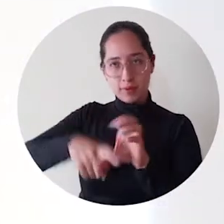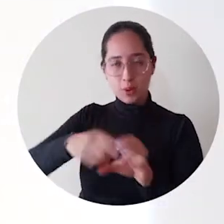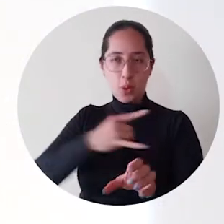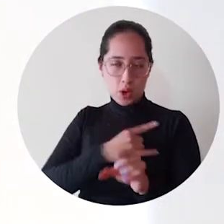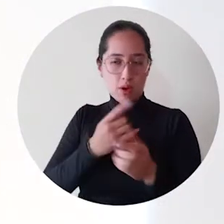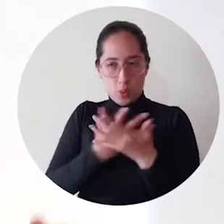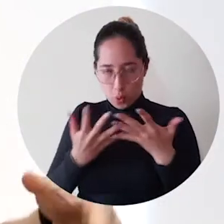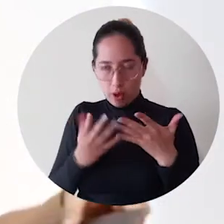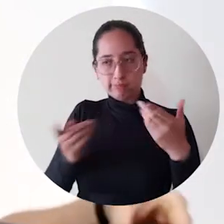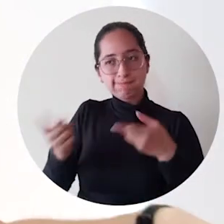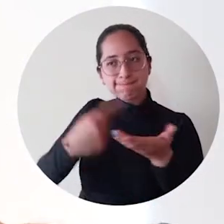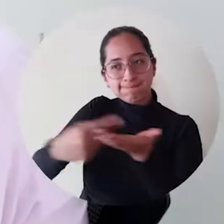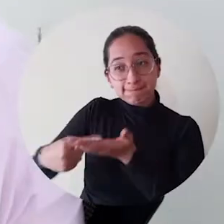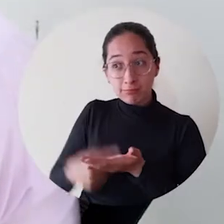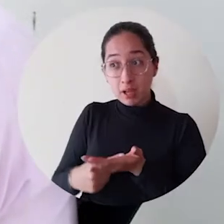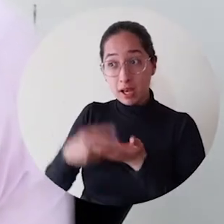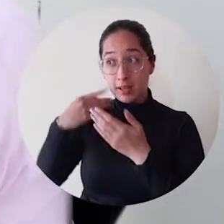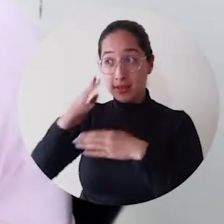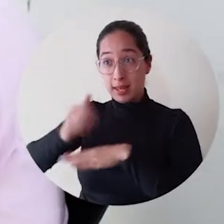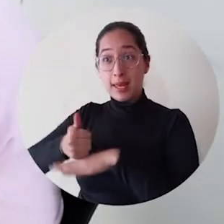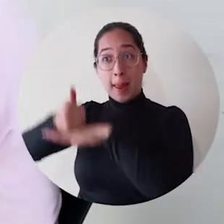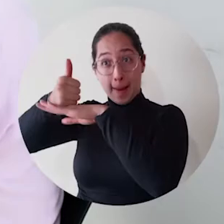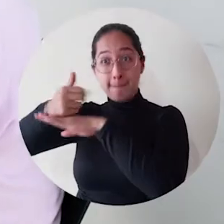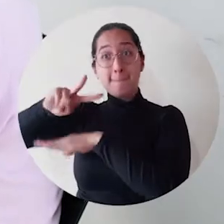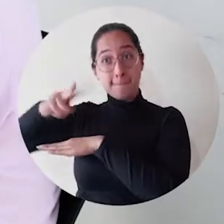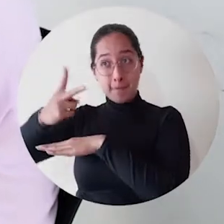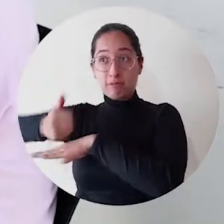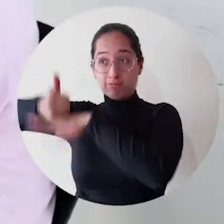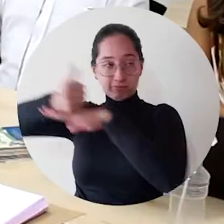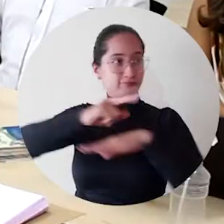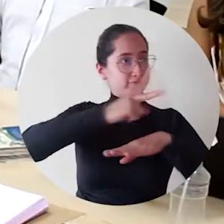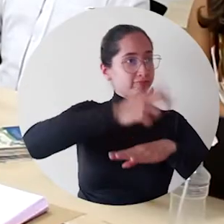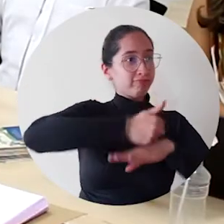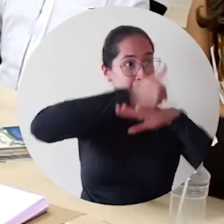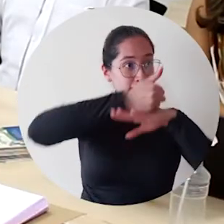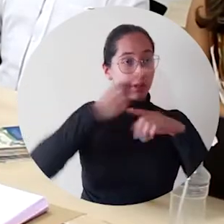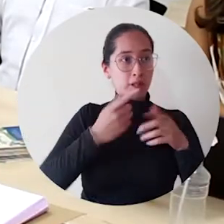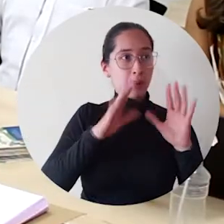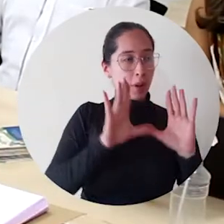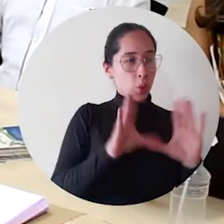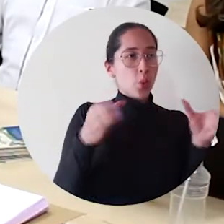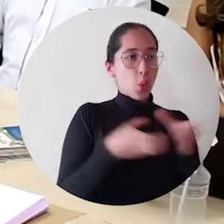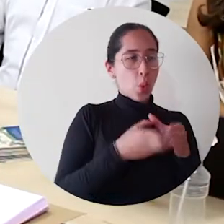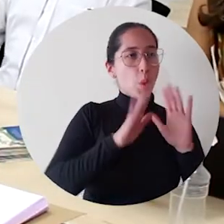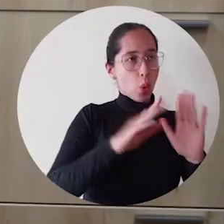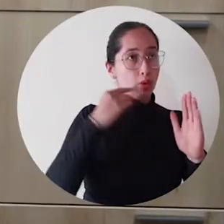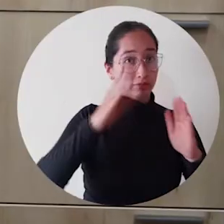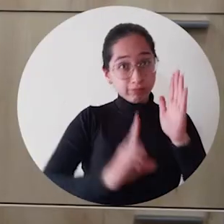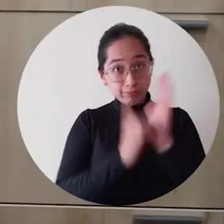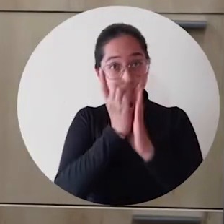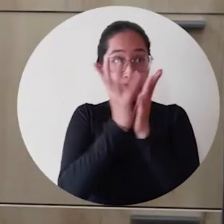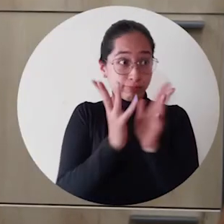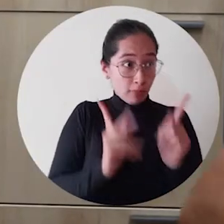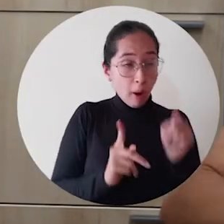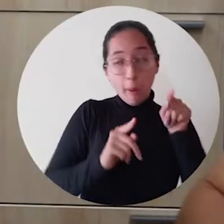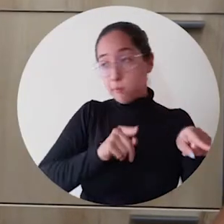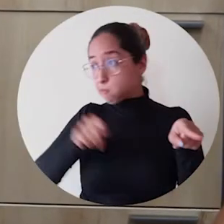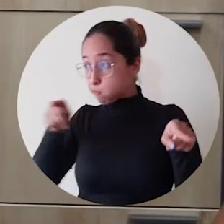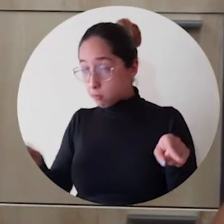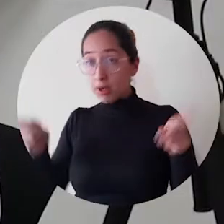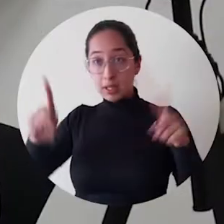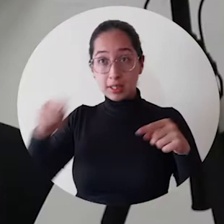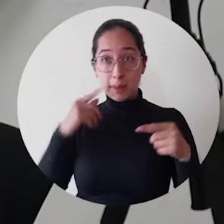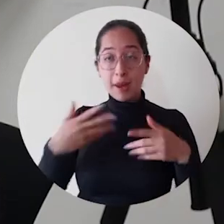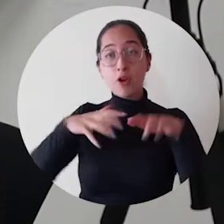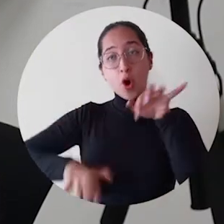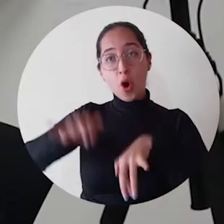Con la presencia de vicerectores de ambas universidades y de funcionarios de las Direcciones de Bienestar Universitario y de Desarrollo Estudiantil y